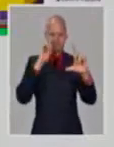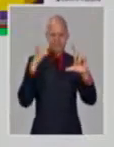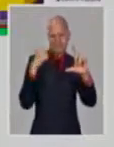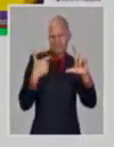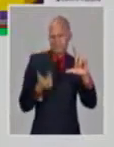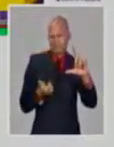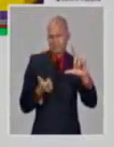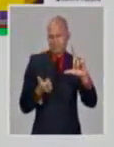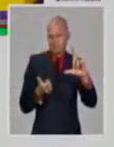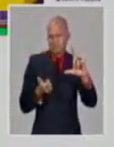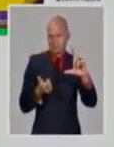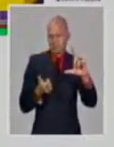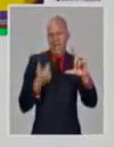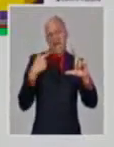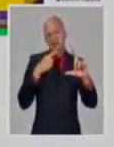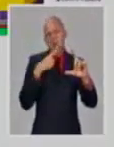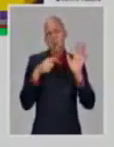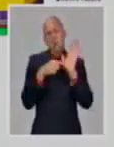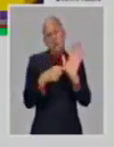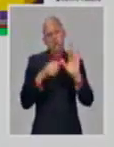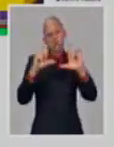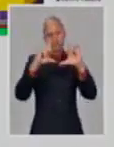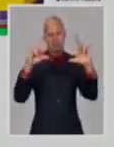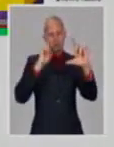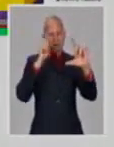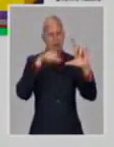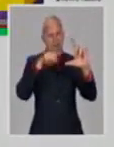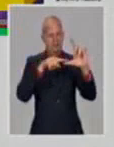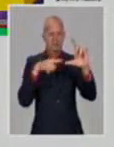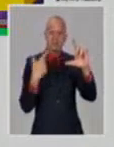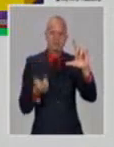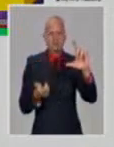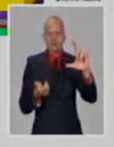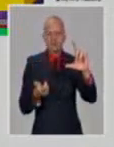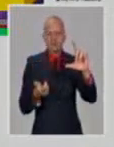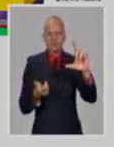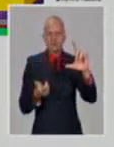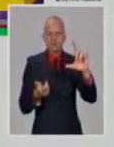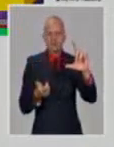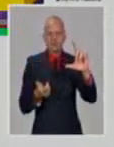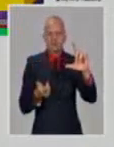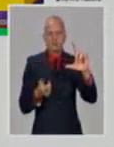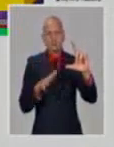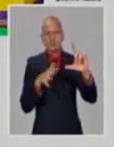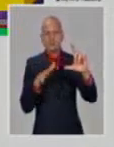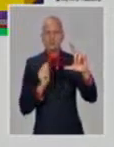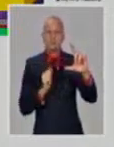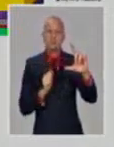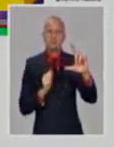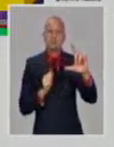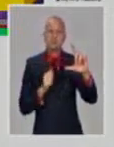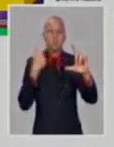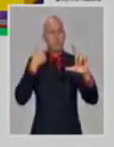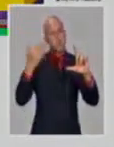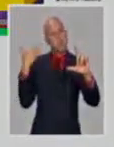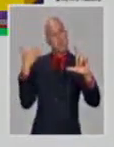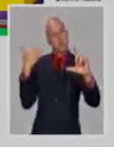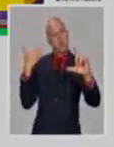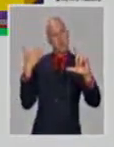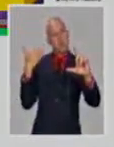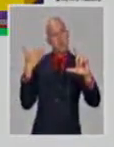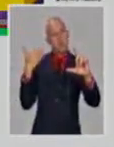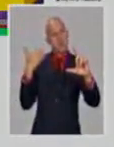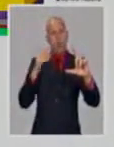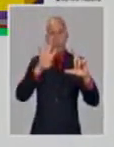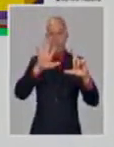Esto nada más que para mostrar en el pastel, se han estudiado hasta, esto es un corte de hace 4 o 5 días,